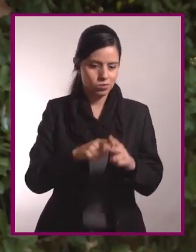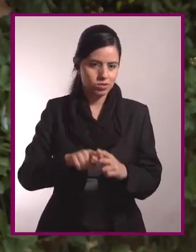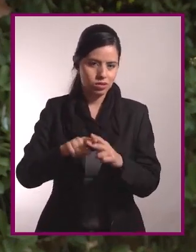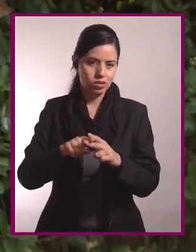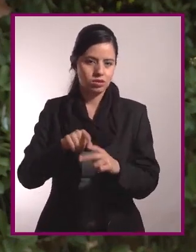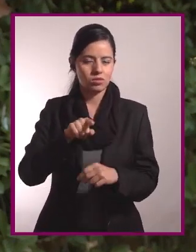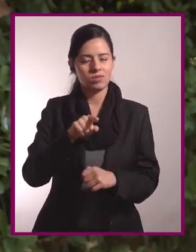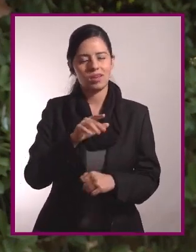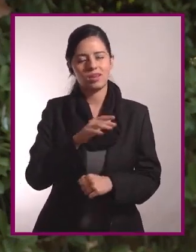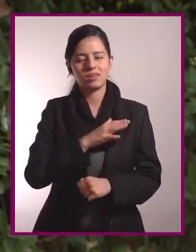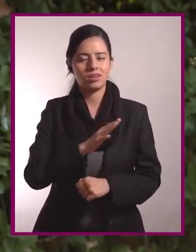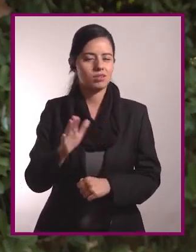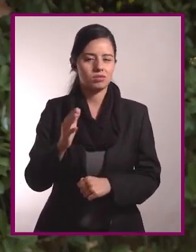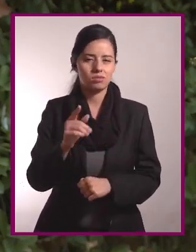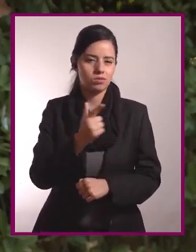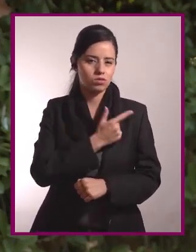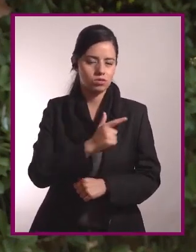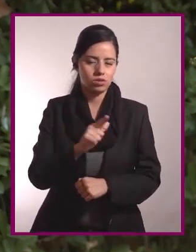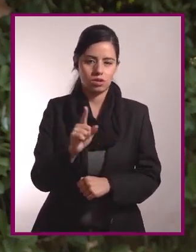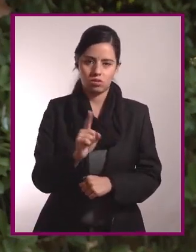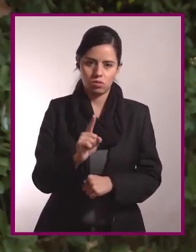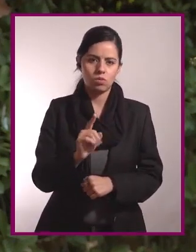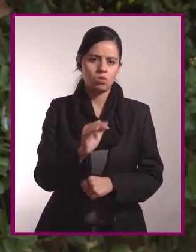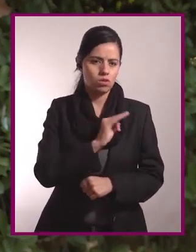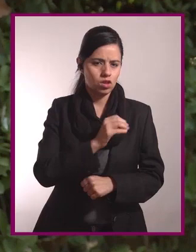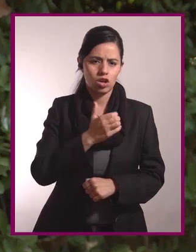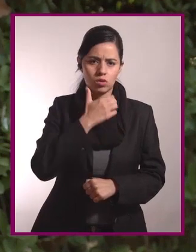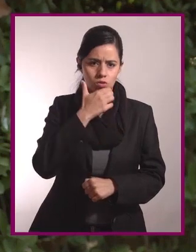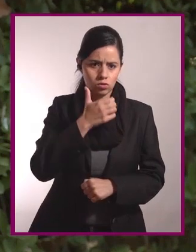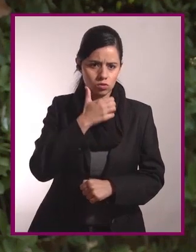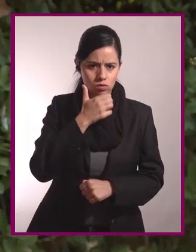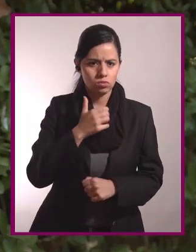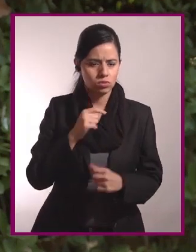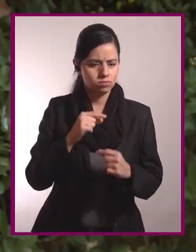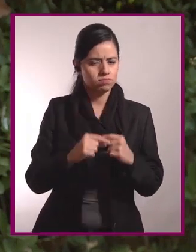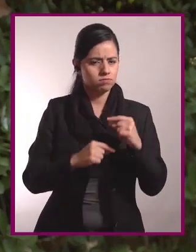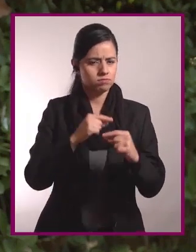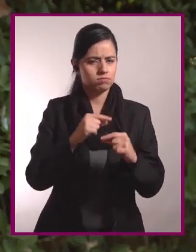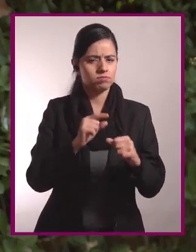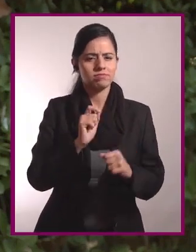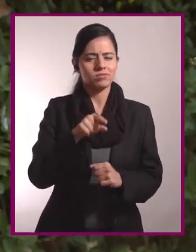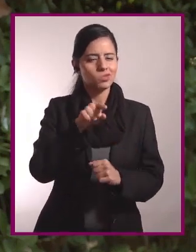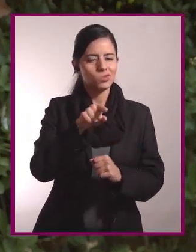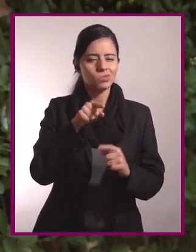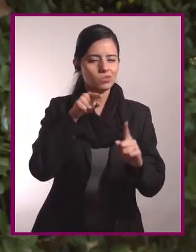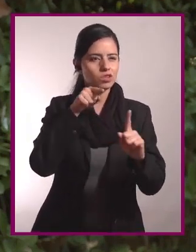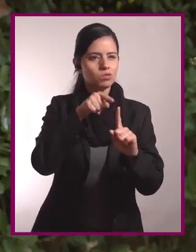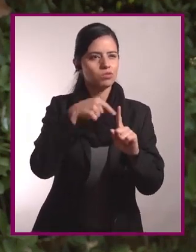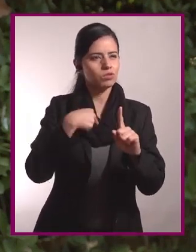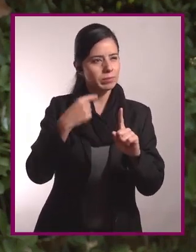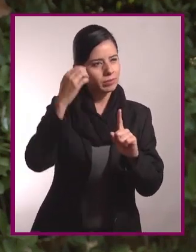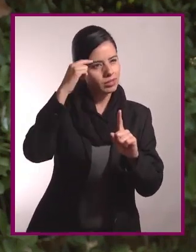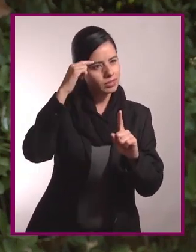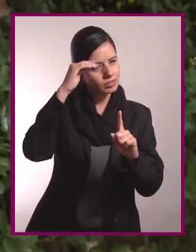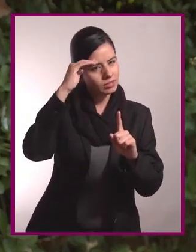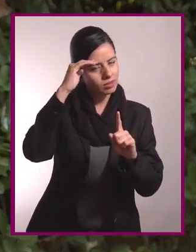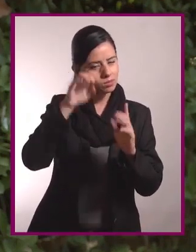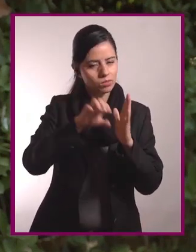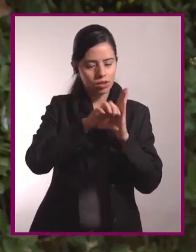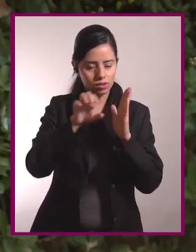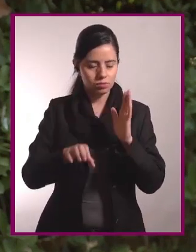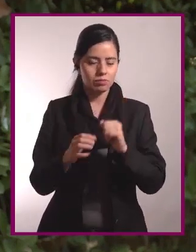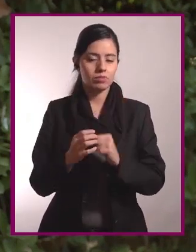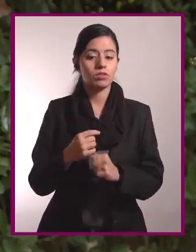pereza. Enfocarnos en el hábito y no en los resultados. Es decir, ponte un objetivo que puedas cumplir. Por ejemplo,